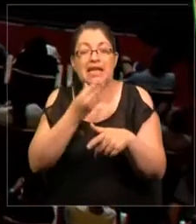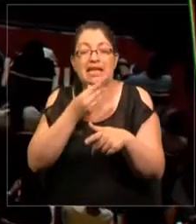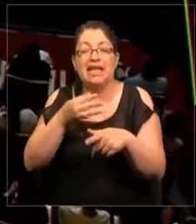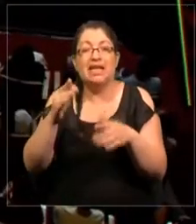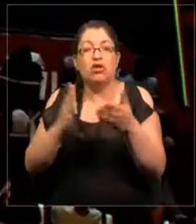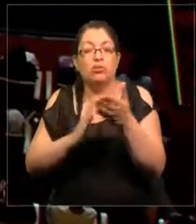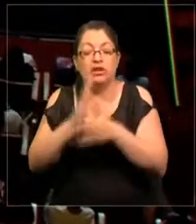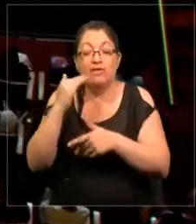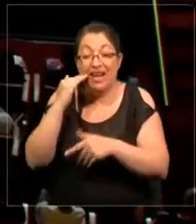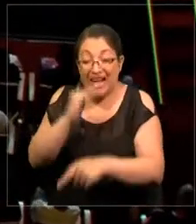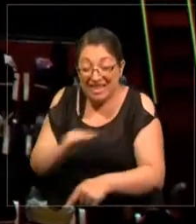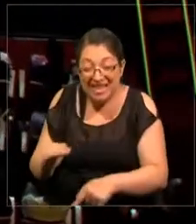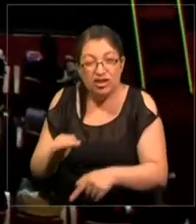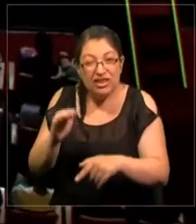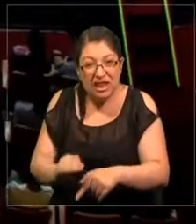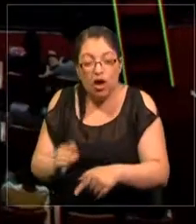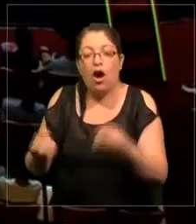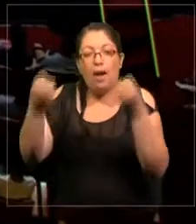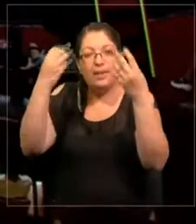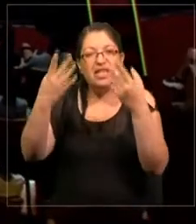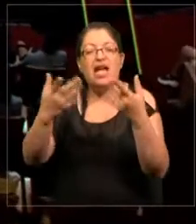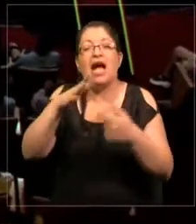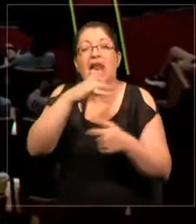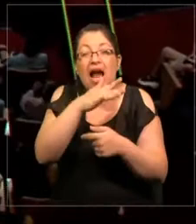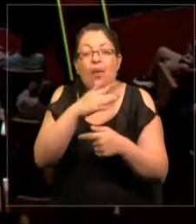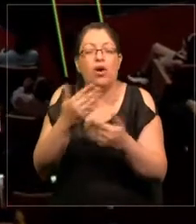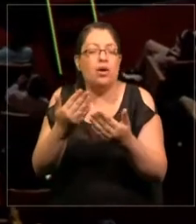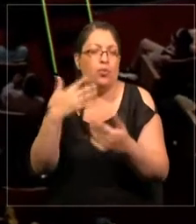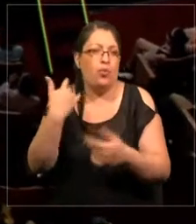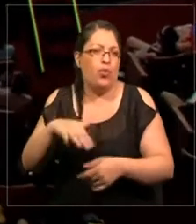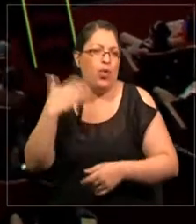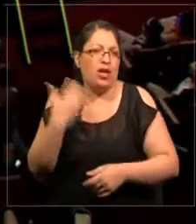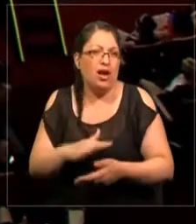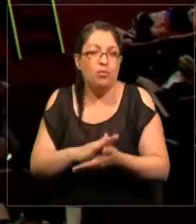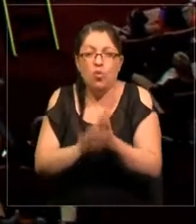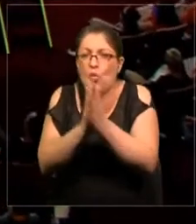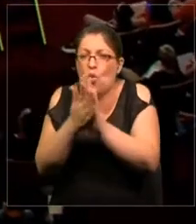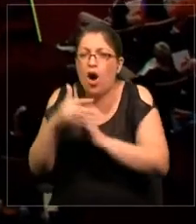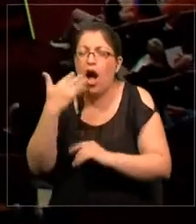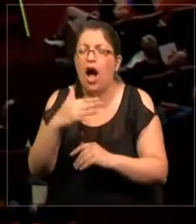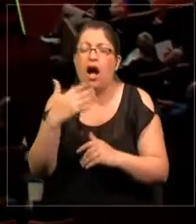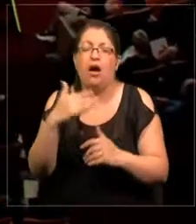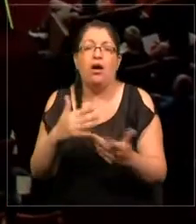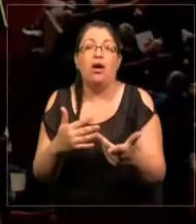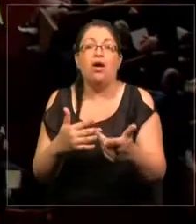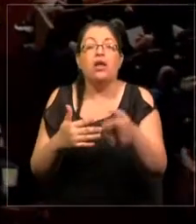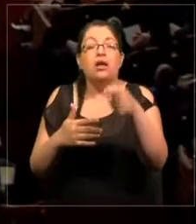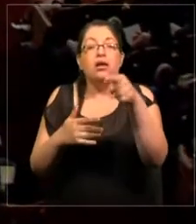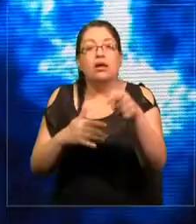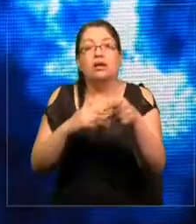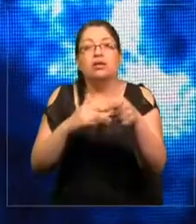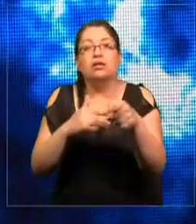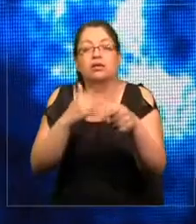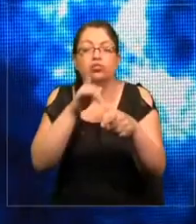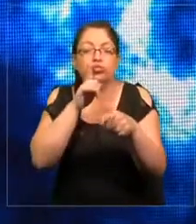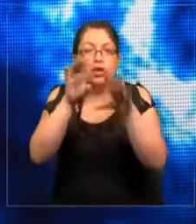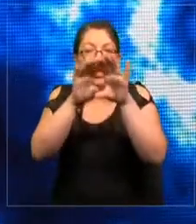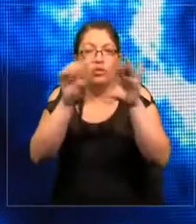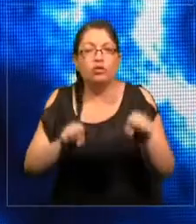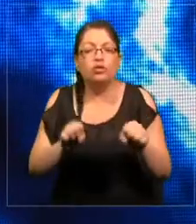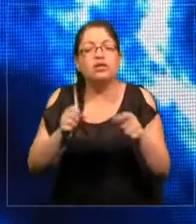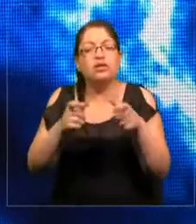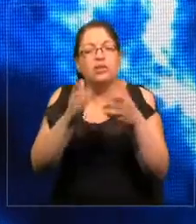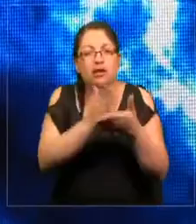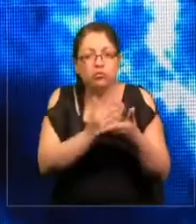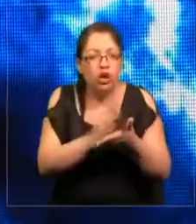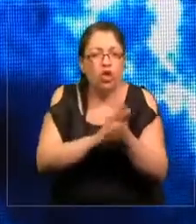segundo es gestión holística. Ya que el agua es pública, tenemos una autoridad hídrica que gestiona todo el sistema hídrico.